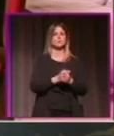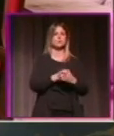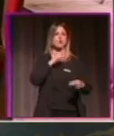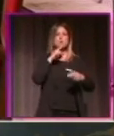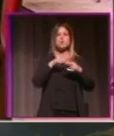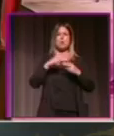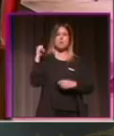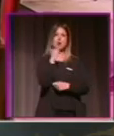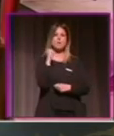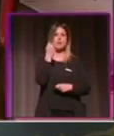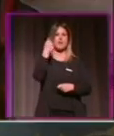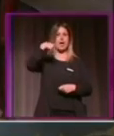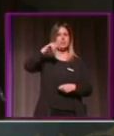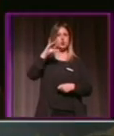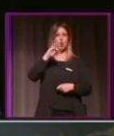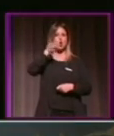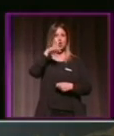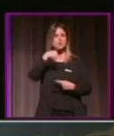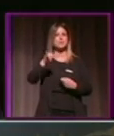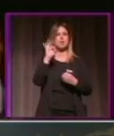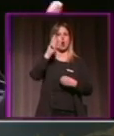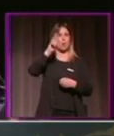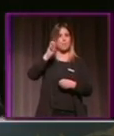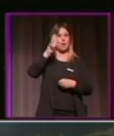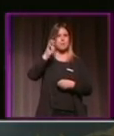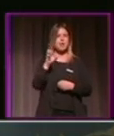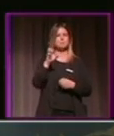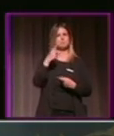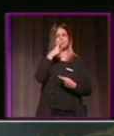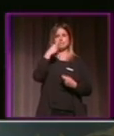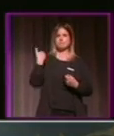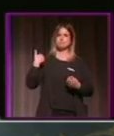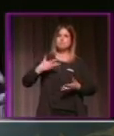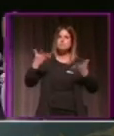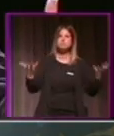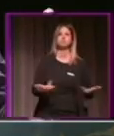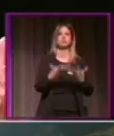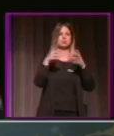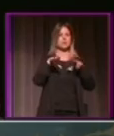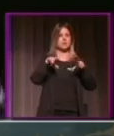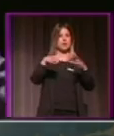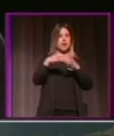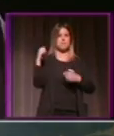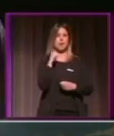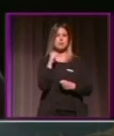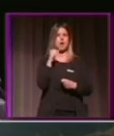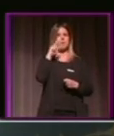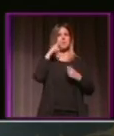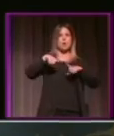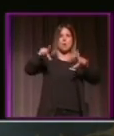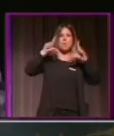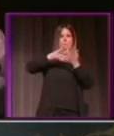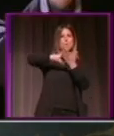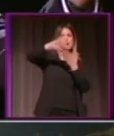al fuego pero que a Fernando Díaz de la Guardia con el pregón de este año tenemos que agradecerle casi el que nos ha dado un